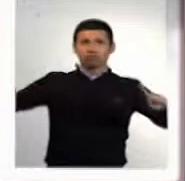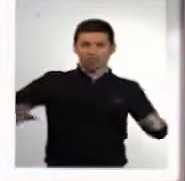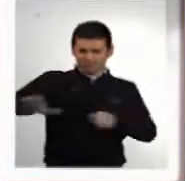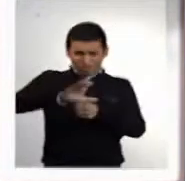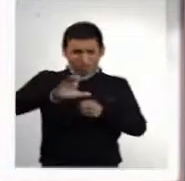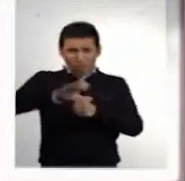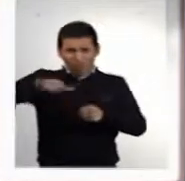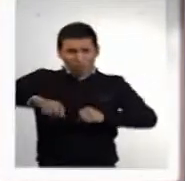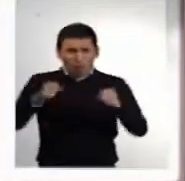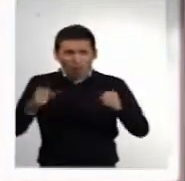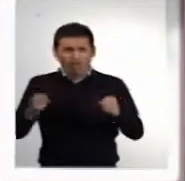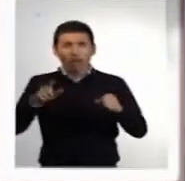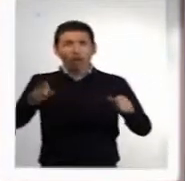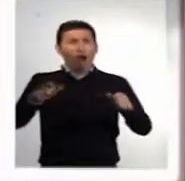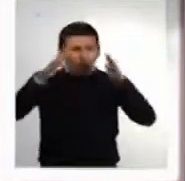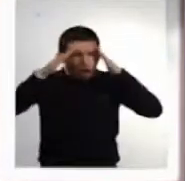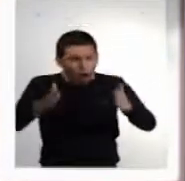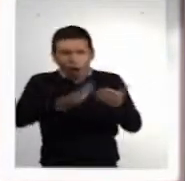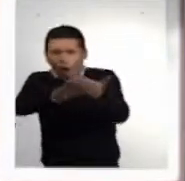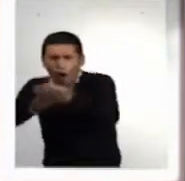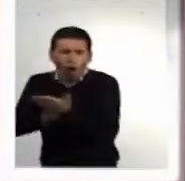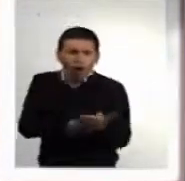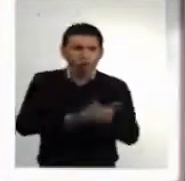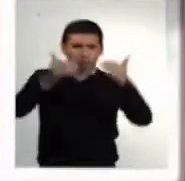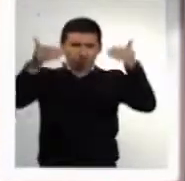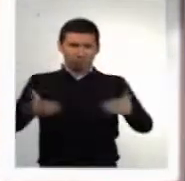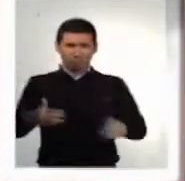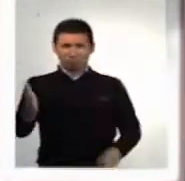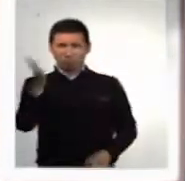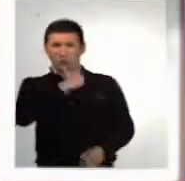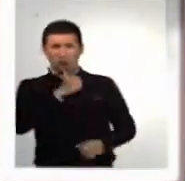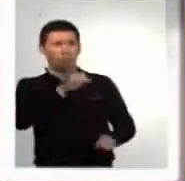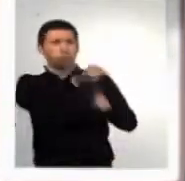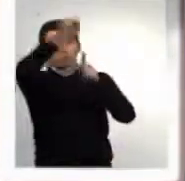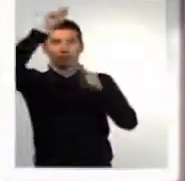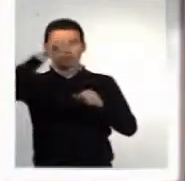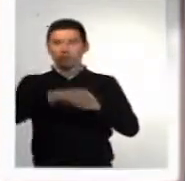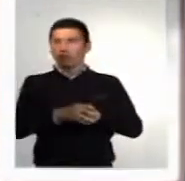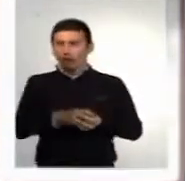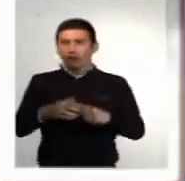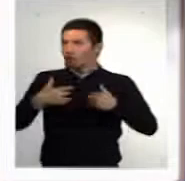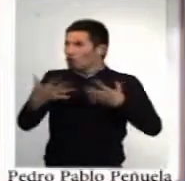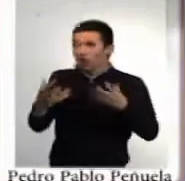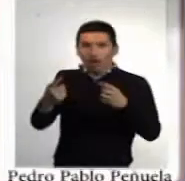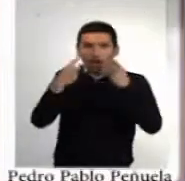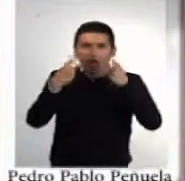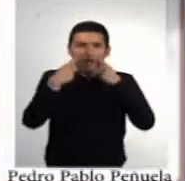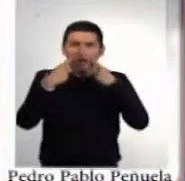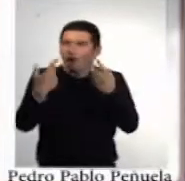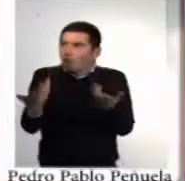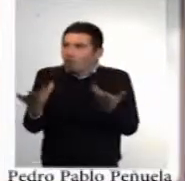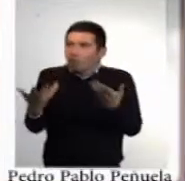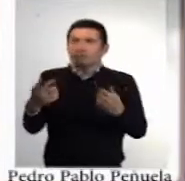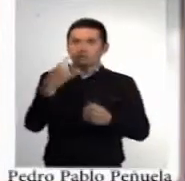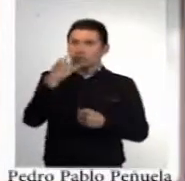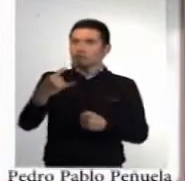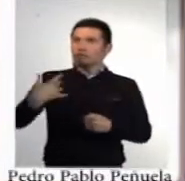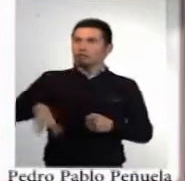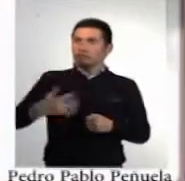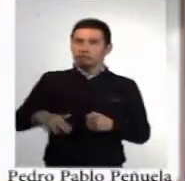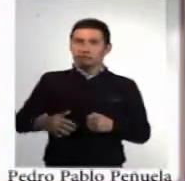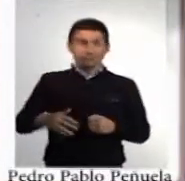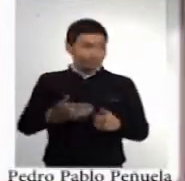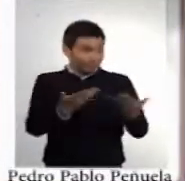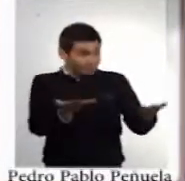que no tiene conciencia para las personas con discapacidad? Bueno, pues yo sí quiero ver ese reportaje. Quiero que nos acompañen porque esto está interesantísimo.